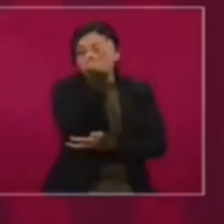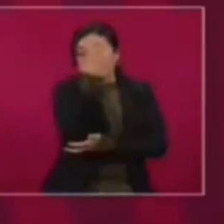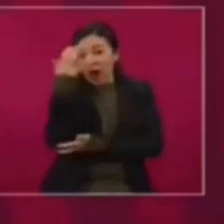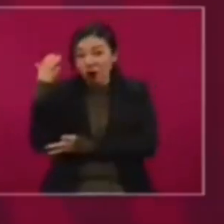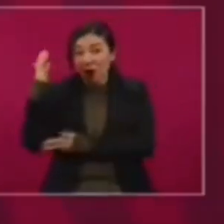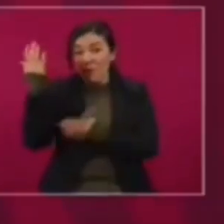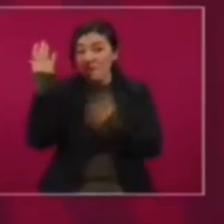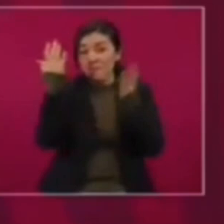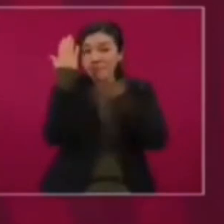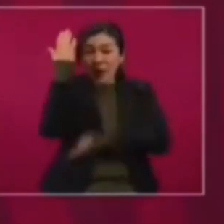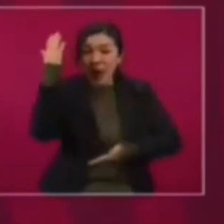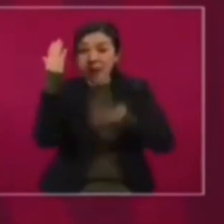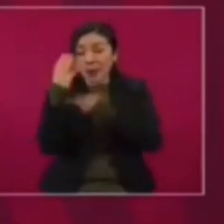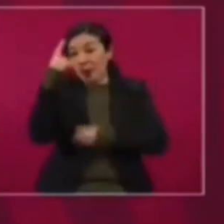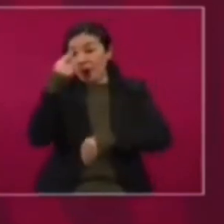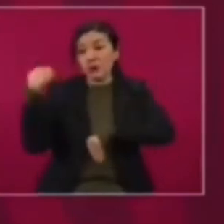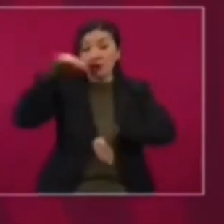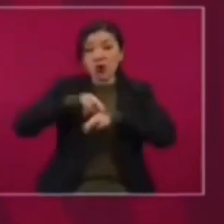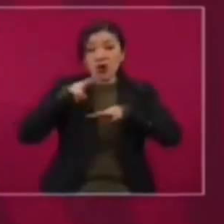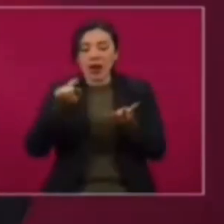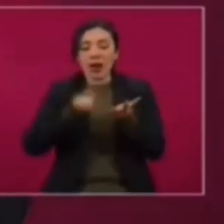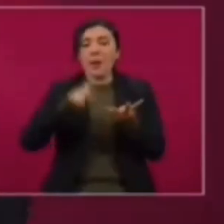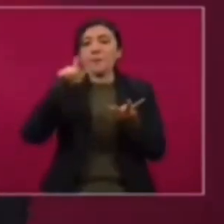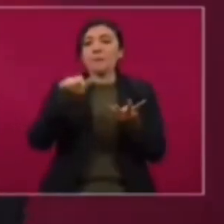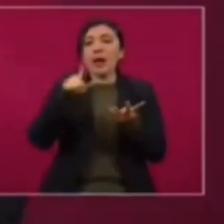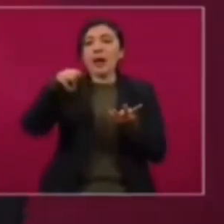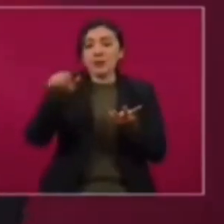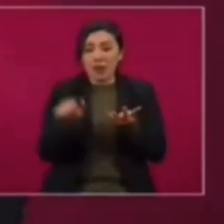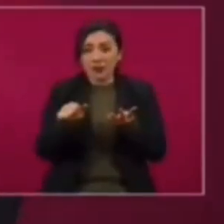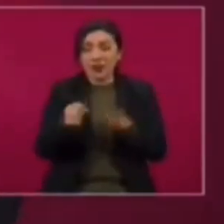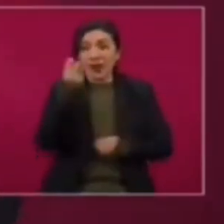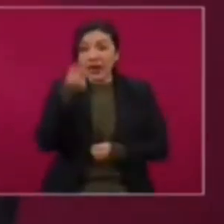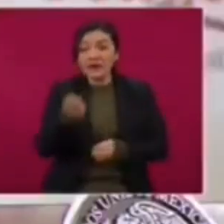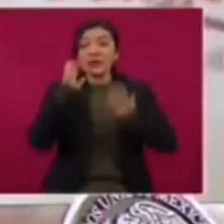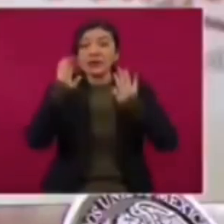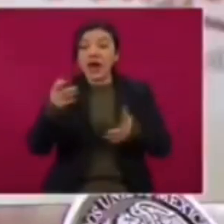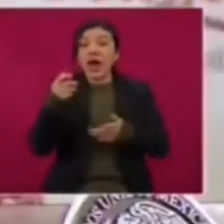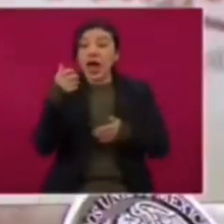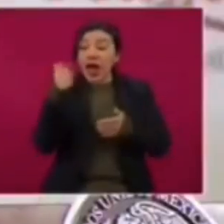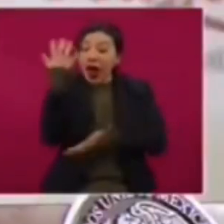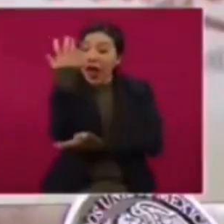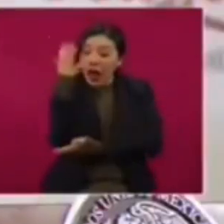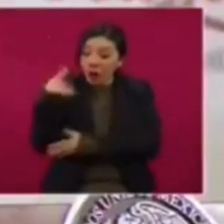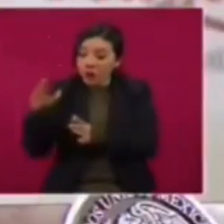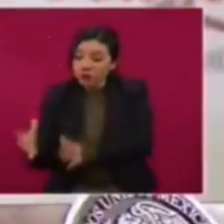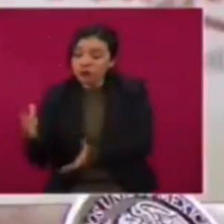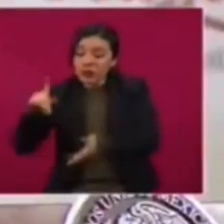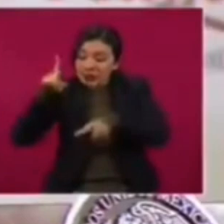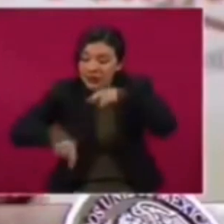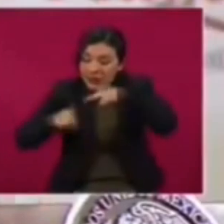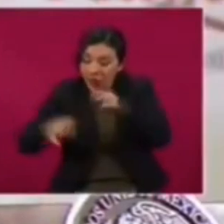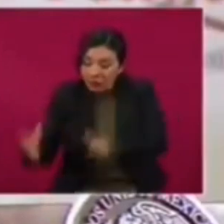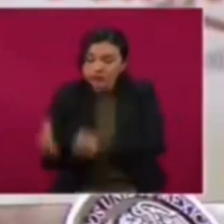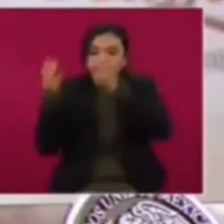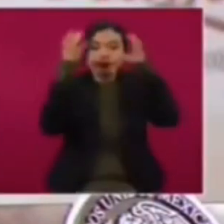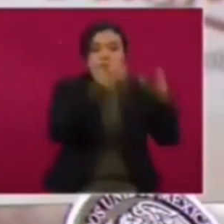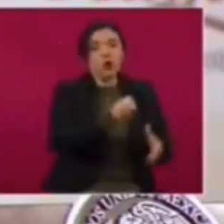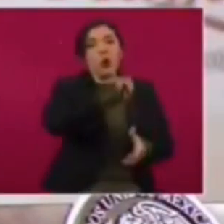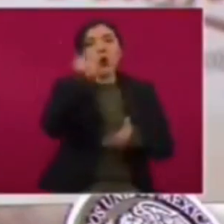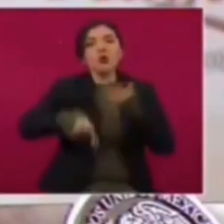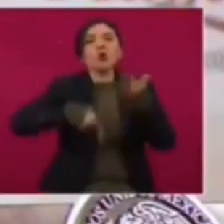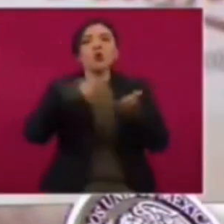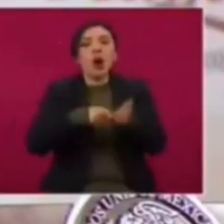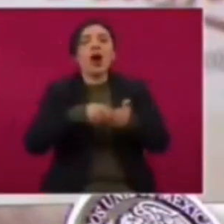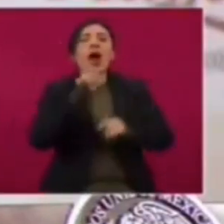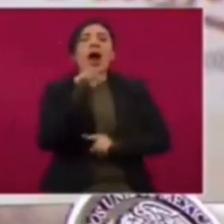ocupa el cargo de Directora de Redes de la Coordinación General de Comunicación Social y Vocería de la